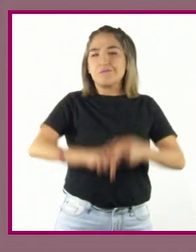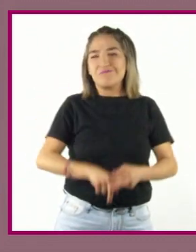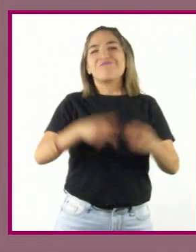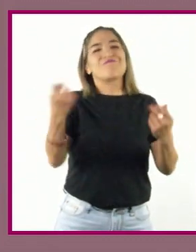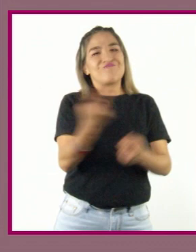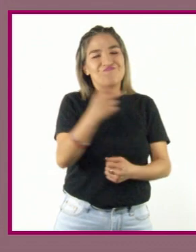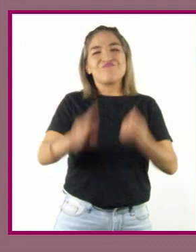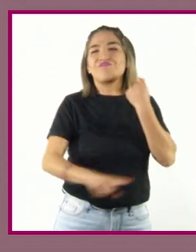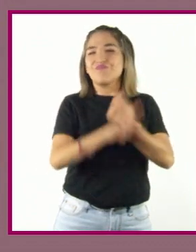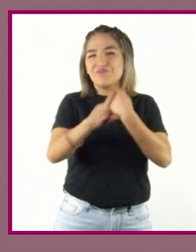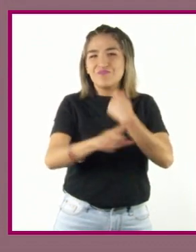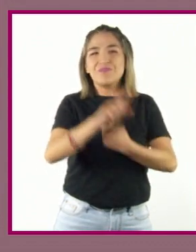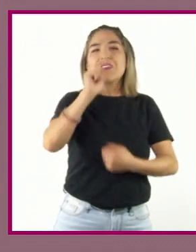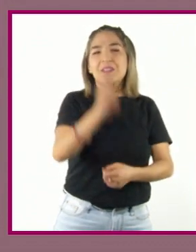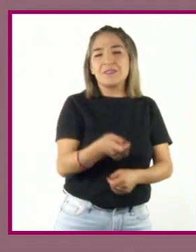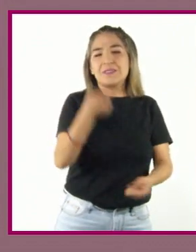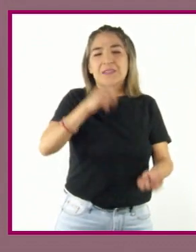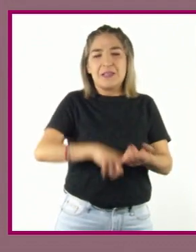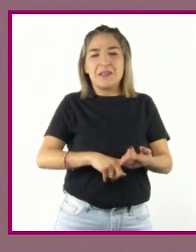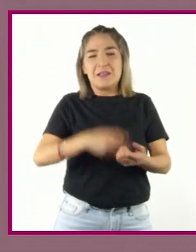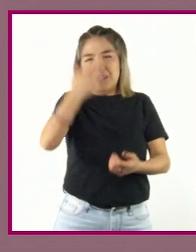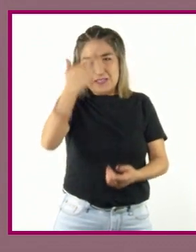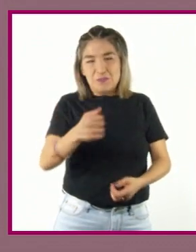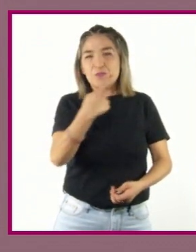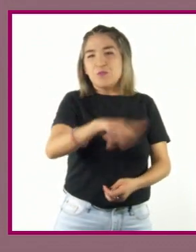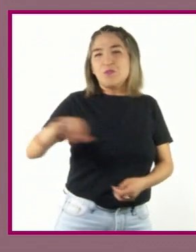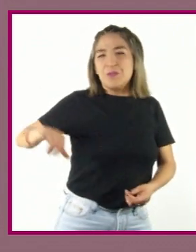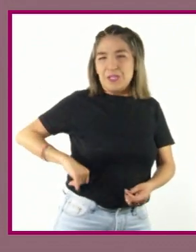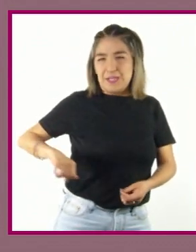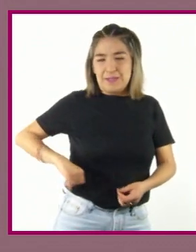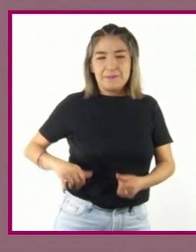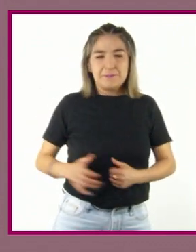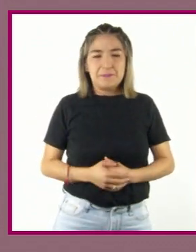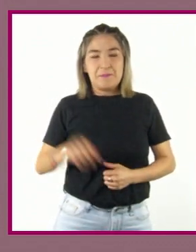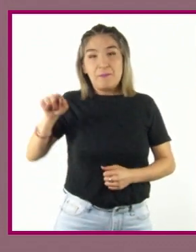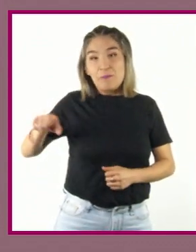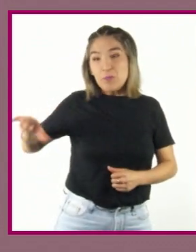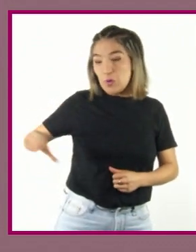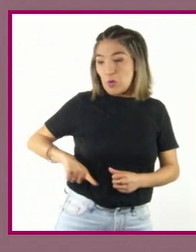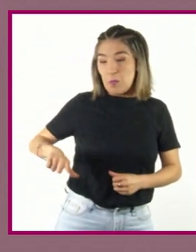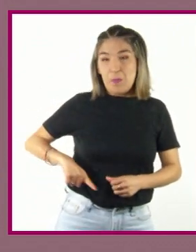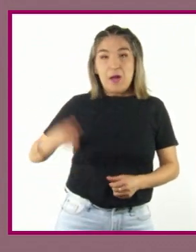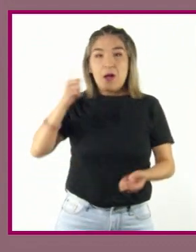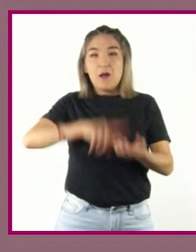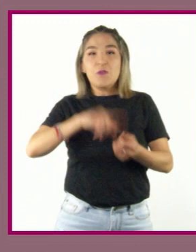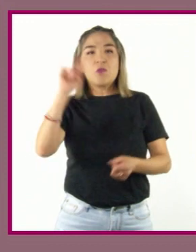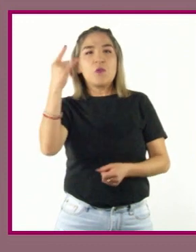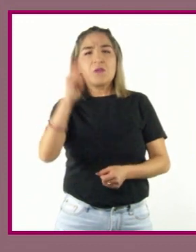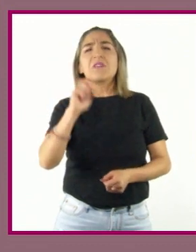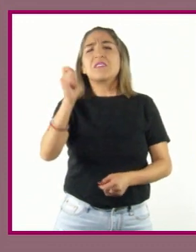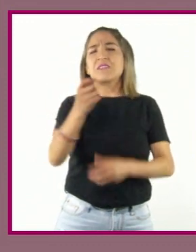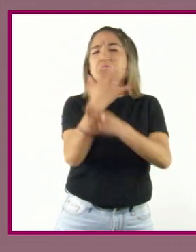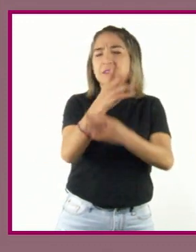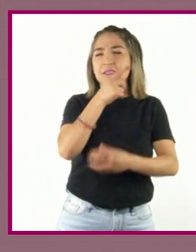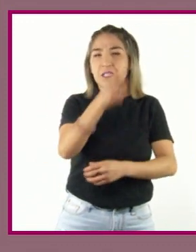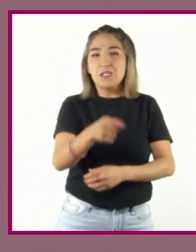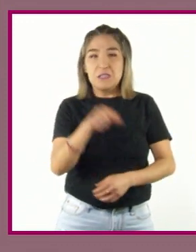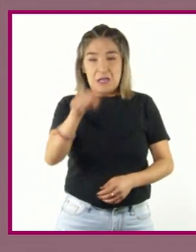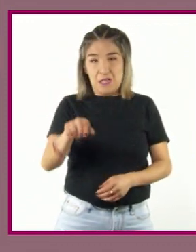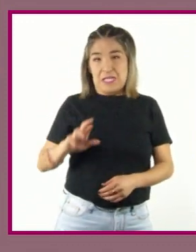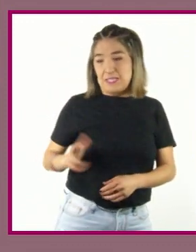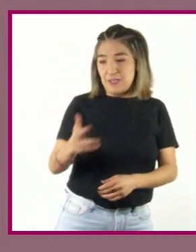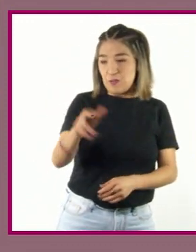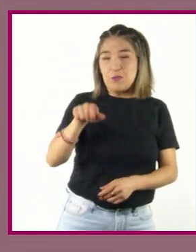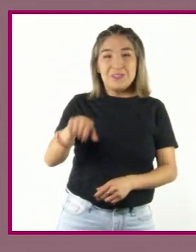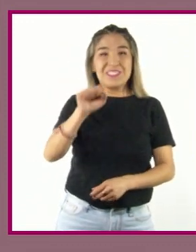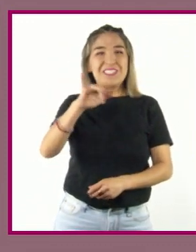conflicto en el que se distinguen los siguientes actores e intereses. El gobierno de Bolivia sostiene que el agua del Silala es de su propiedad,